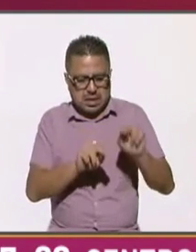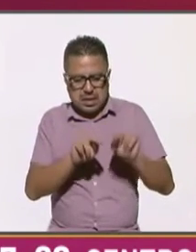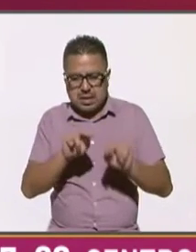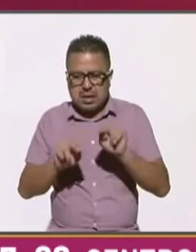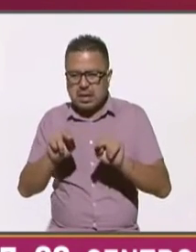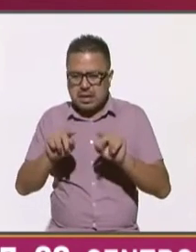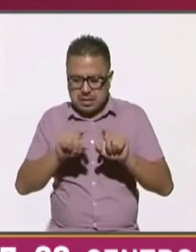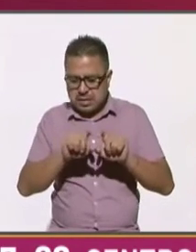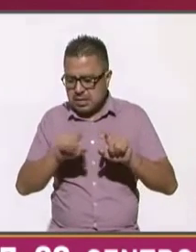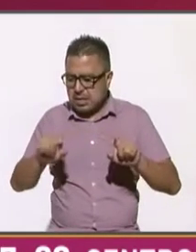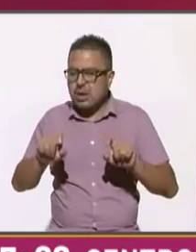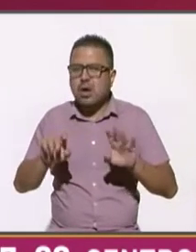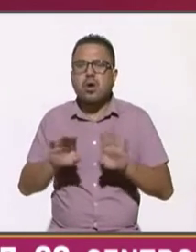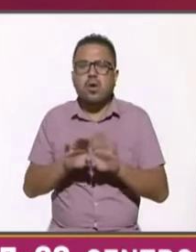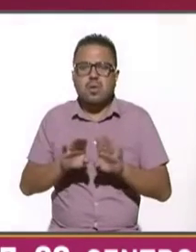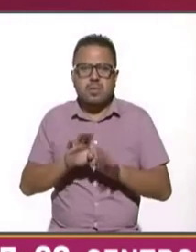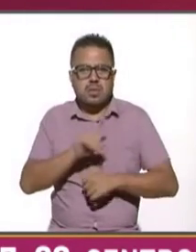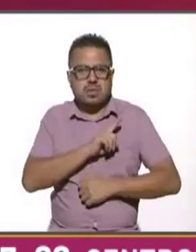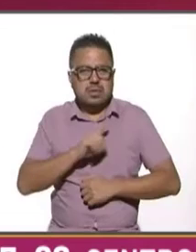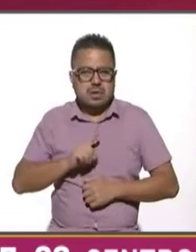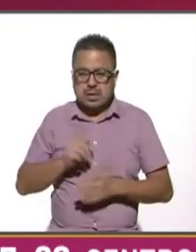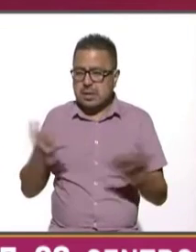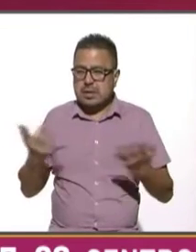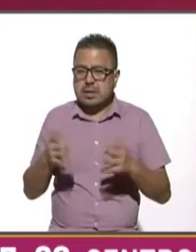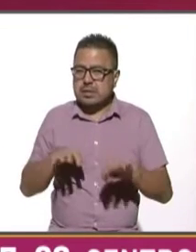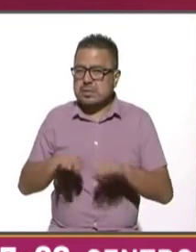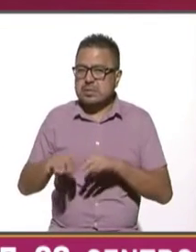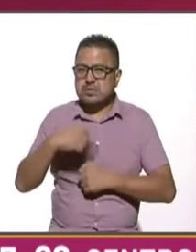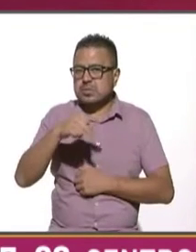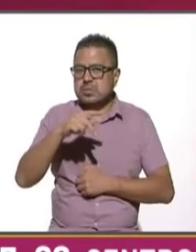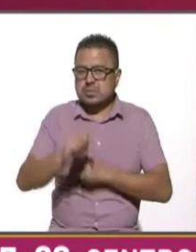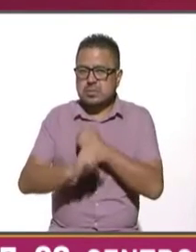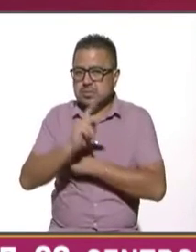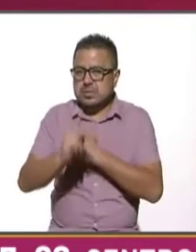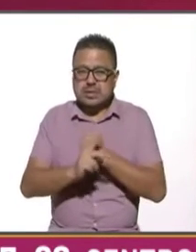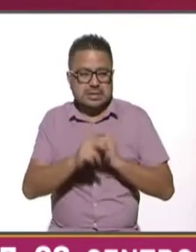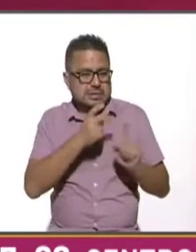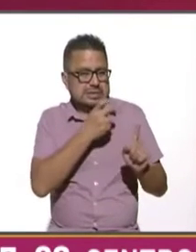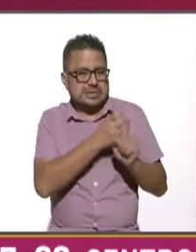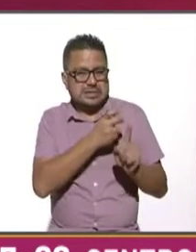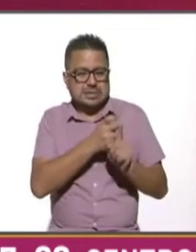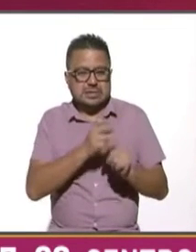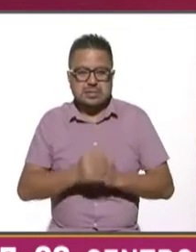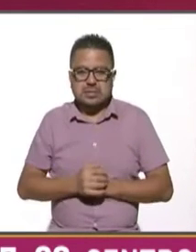cómo debe de actuar tu país y este es donde nuevamente bien